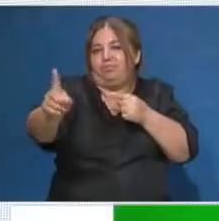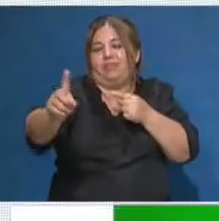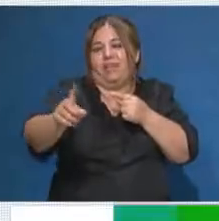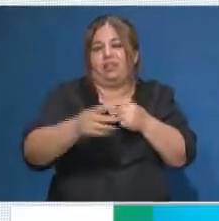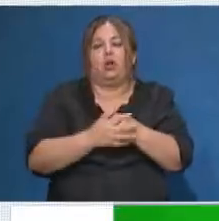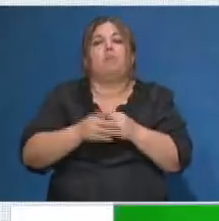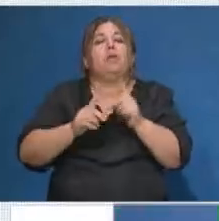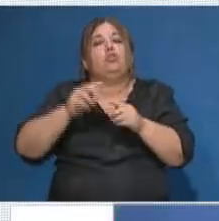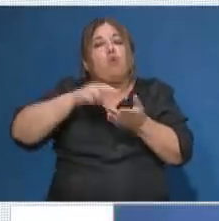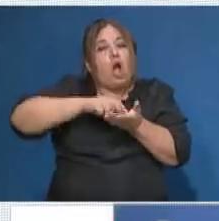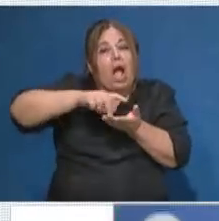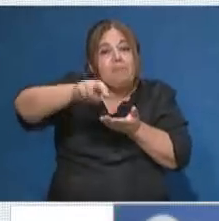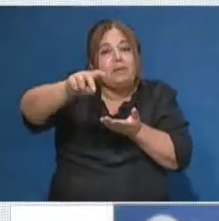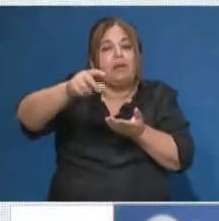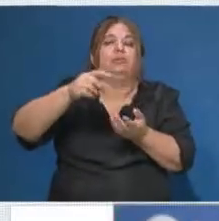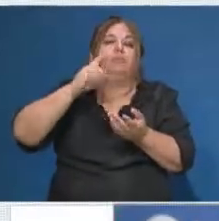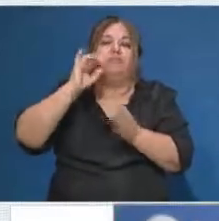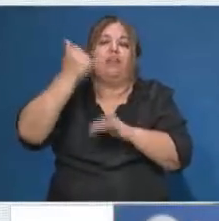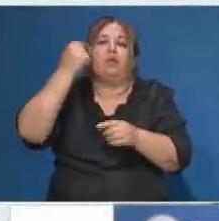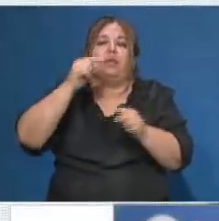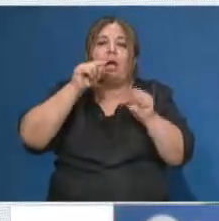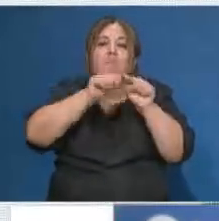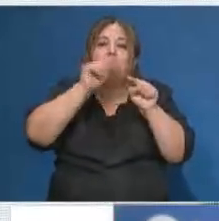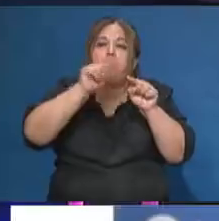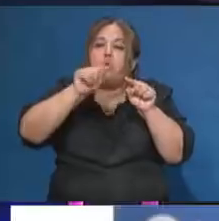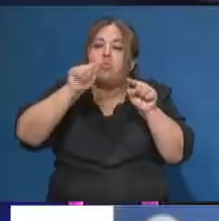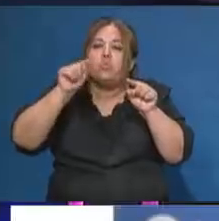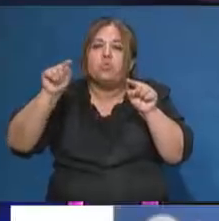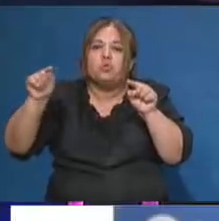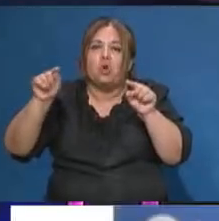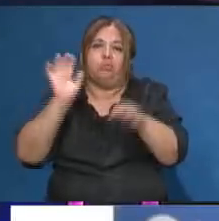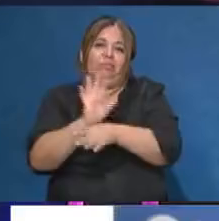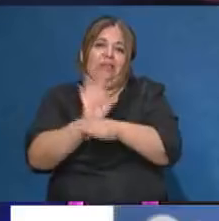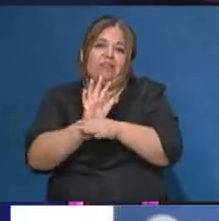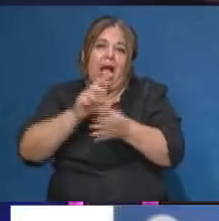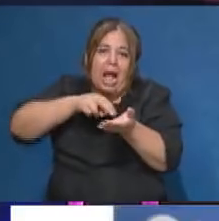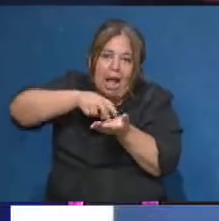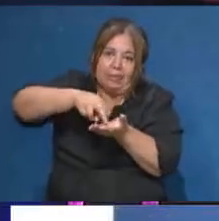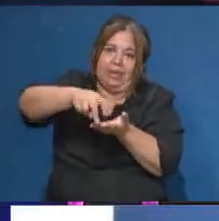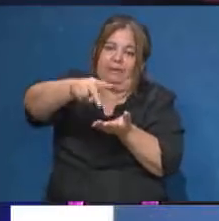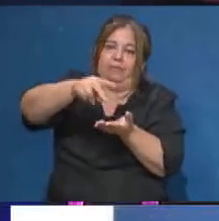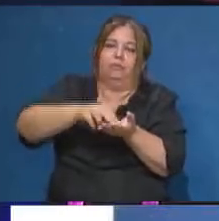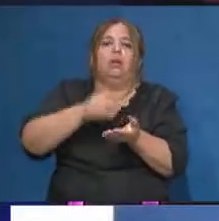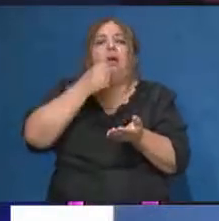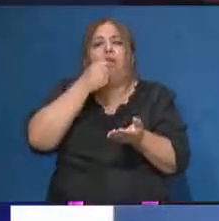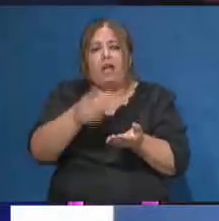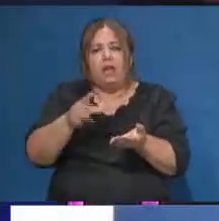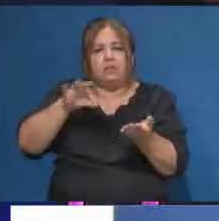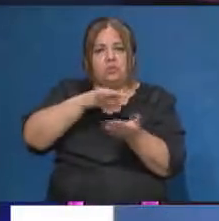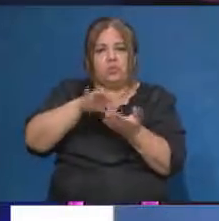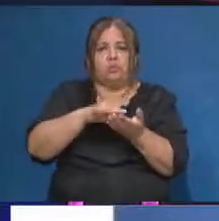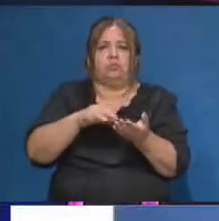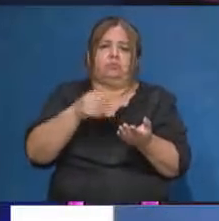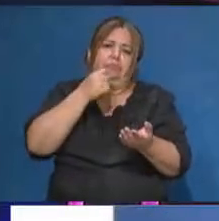trazos, con una línea de puntos, te va a indicar cuánto vas a tener que caminar. Es realmente muy sencillo buscarlo. Hay que